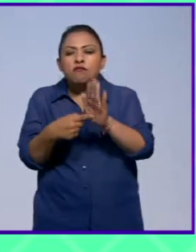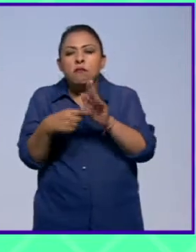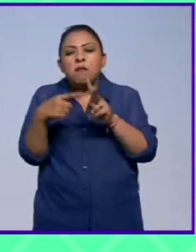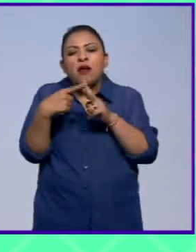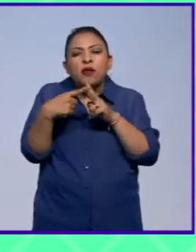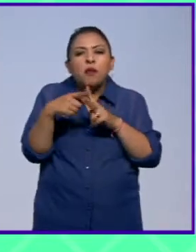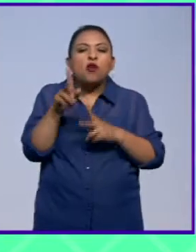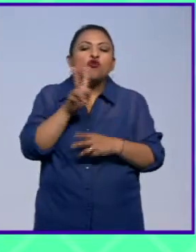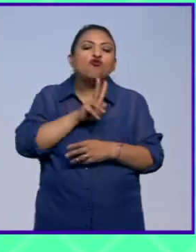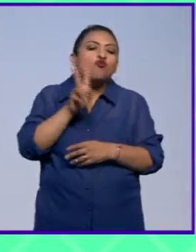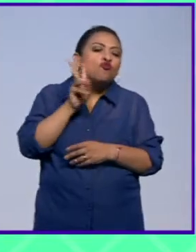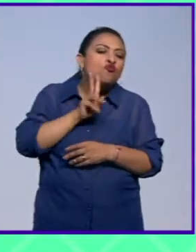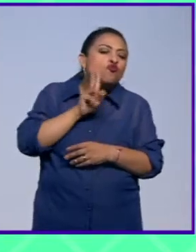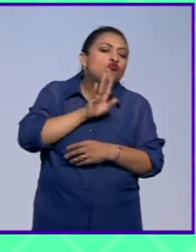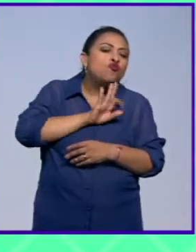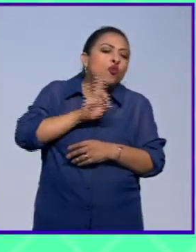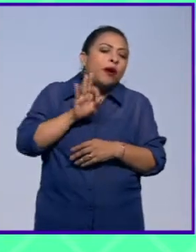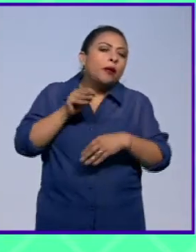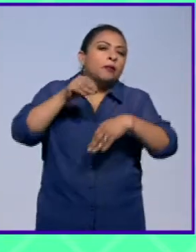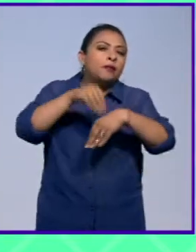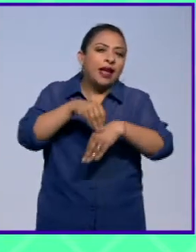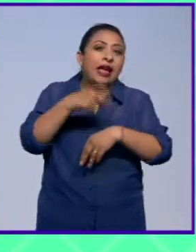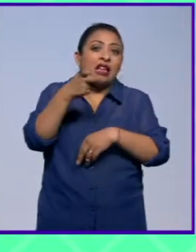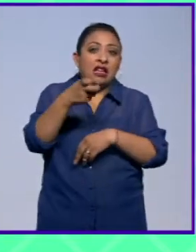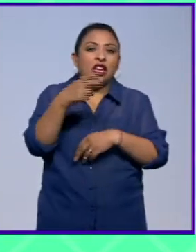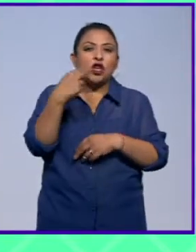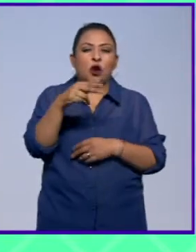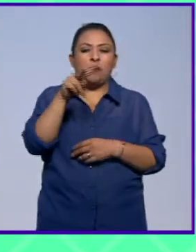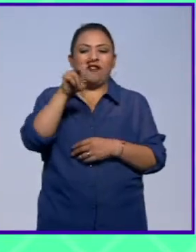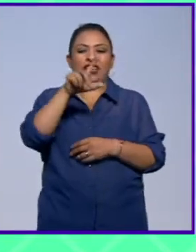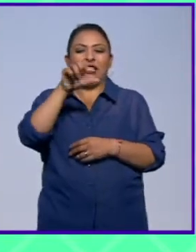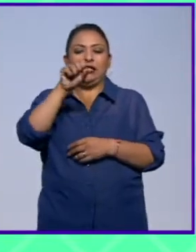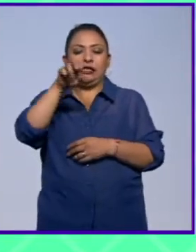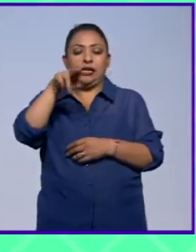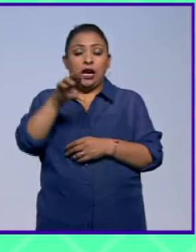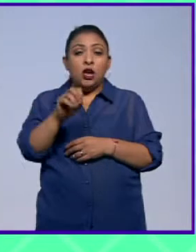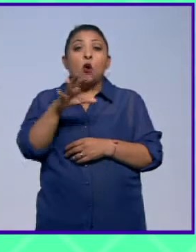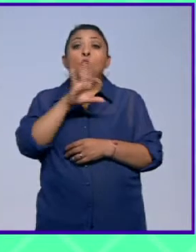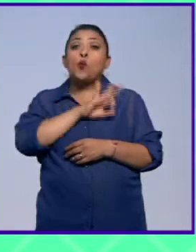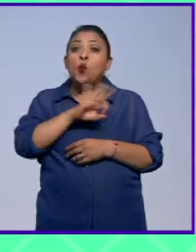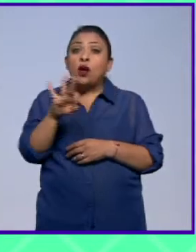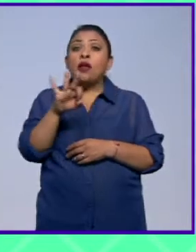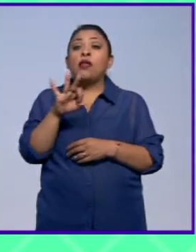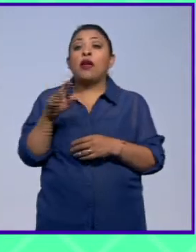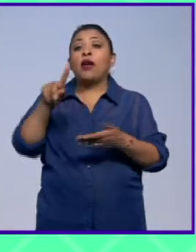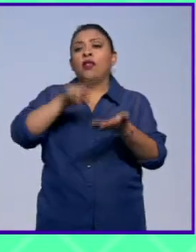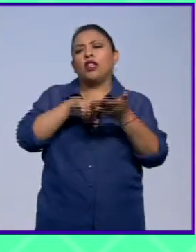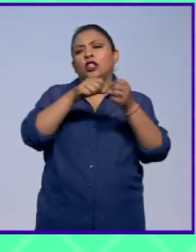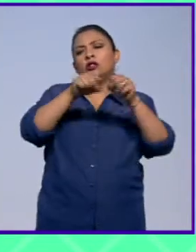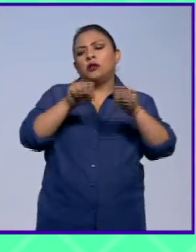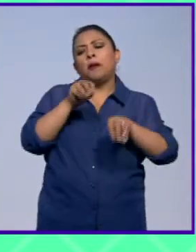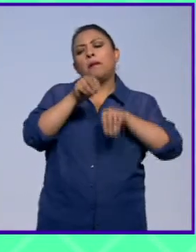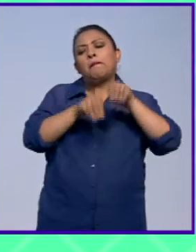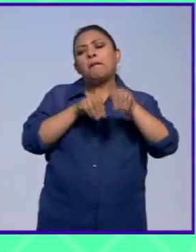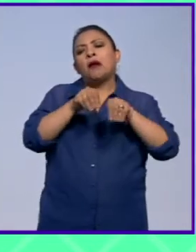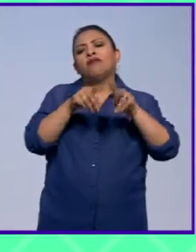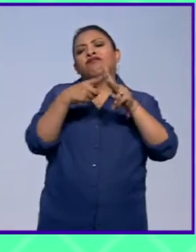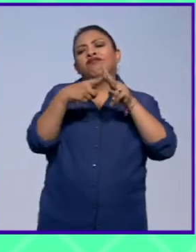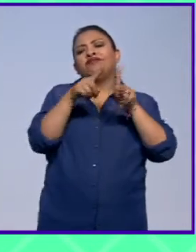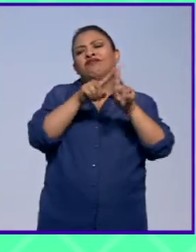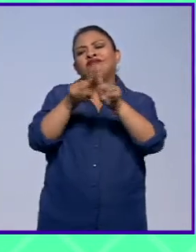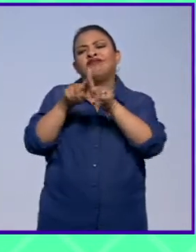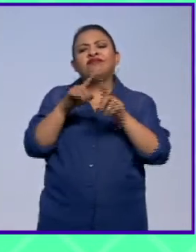probabilidad condicional, es un modelo bayesiano que permite alimentar al sistema con variables de